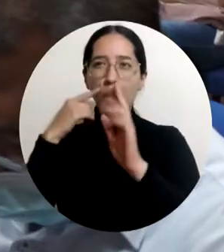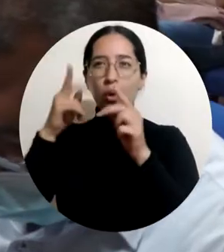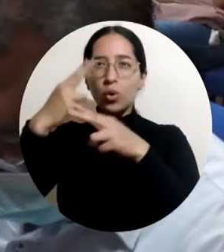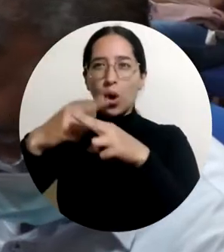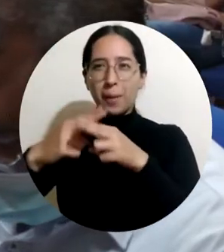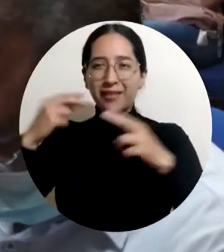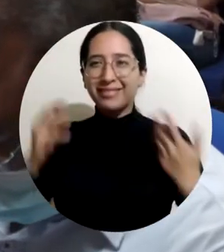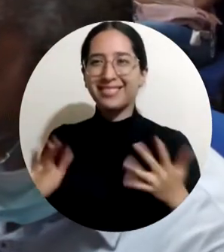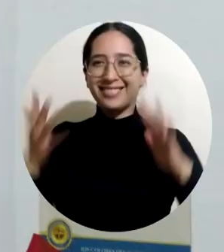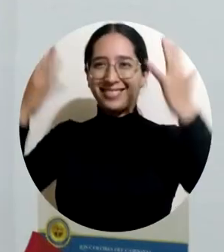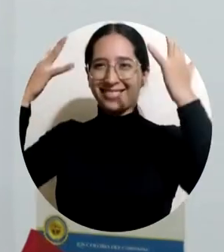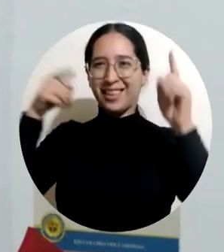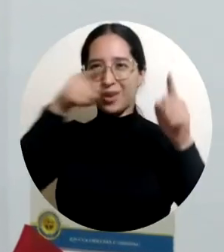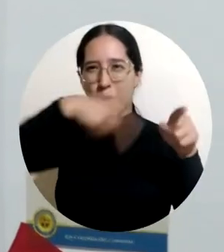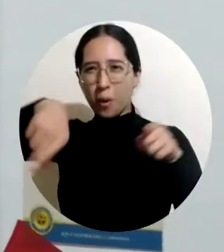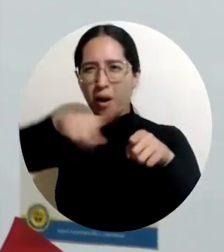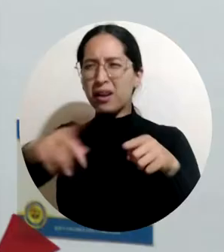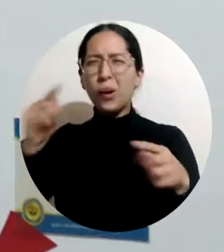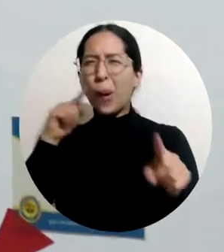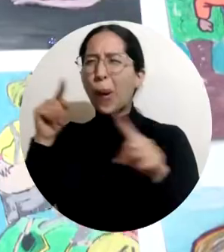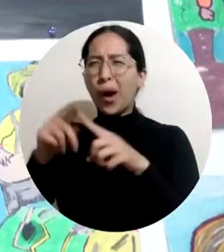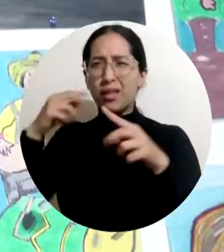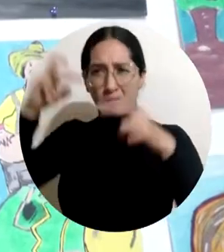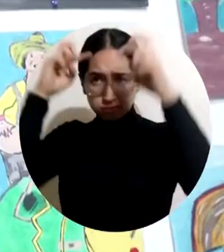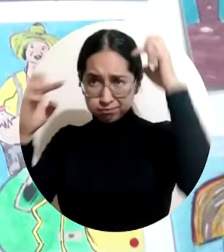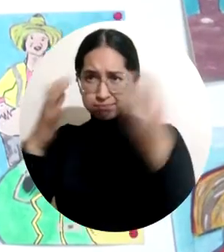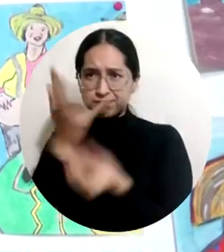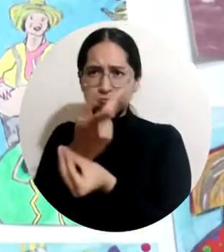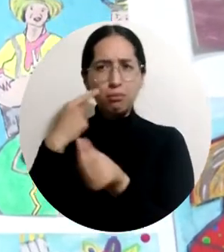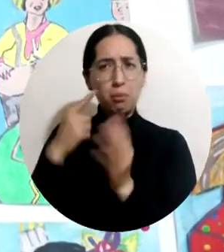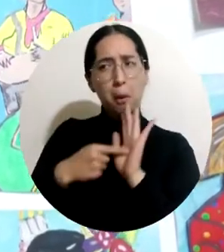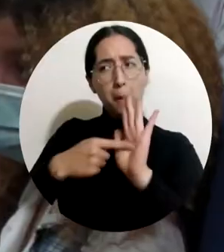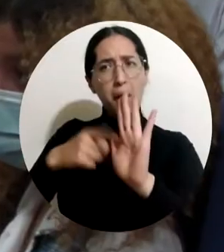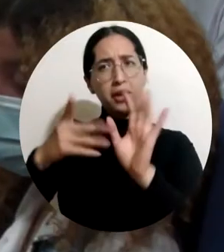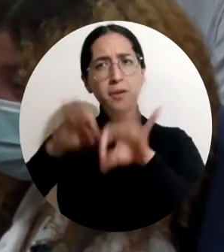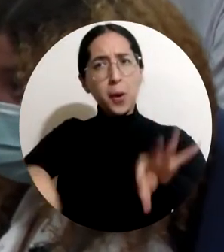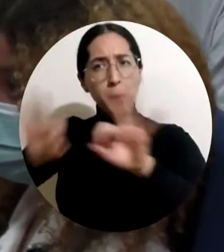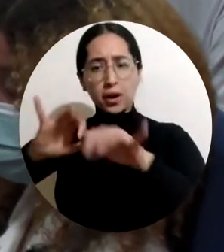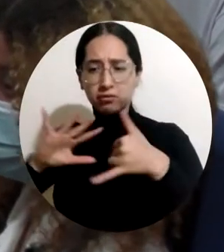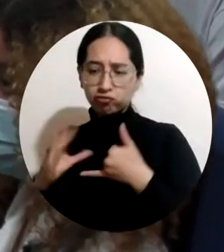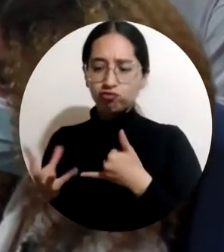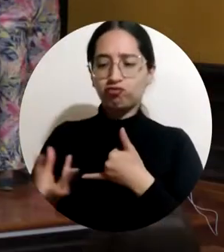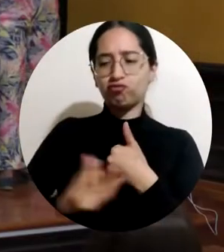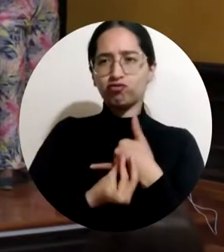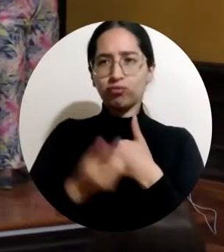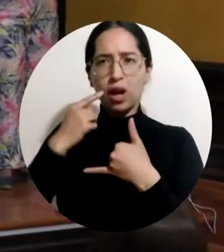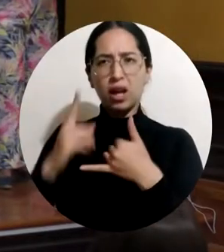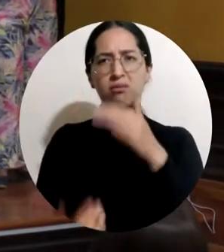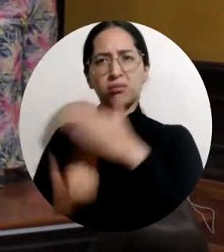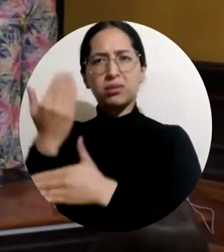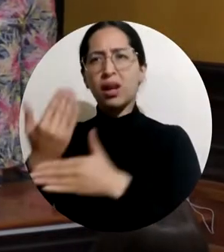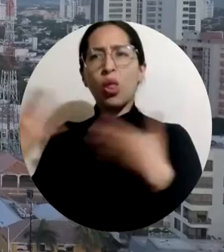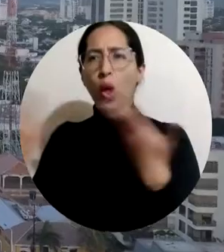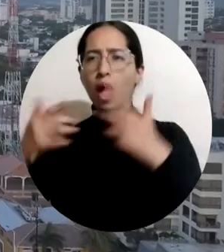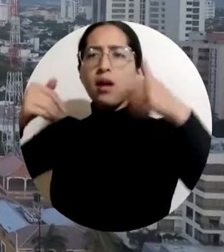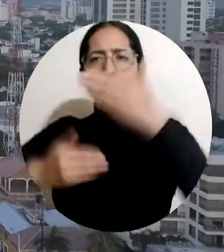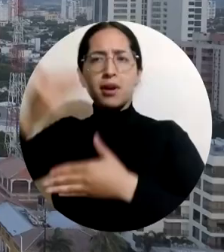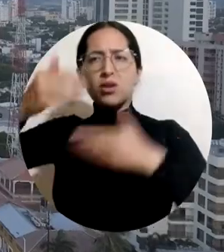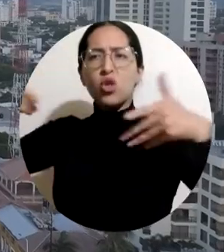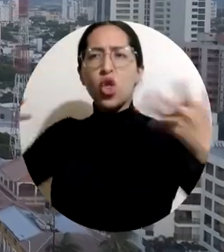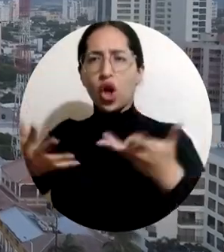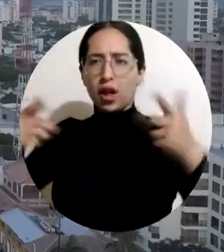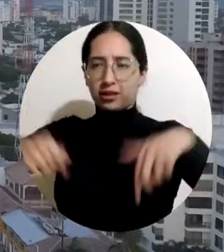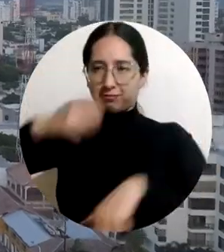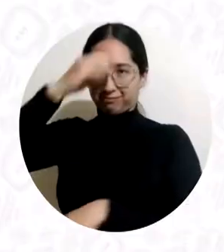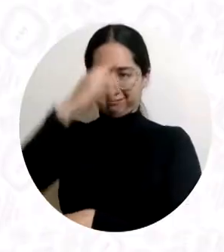donde se congregaron 17 artistas que reflexionaron sobre la importancia de esta fiesta cultural, patrimonio de la humanidad, cuyos inicios se